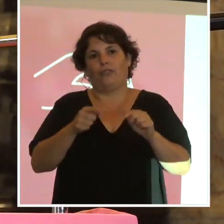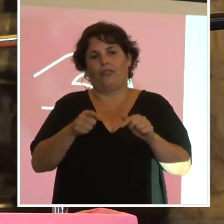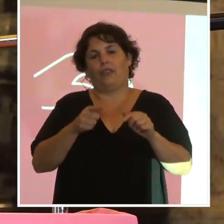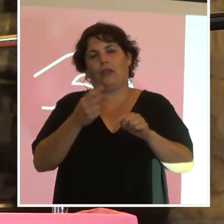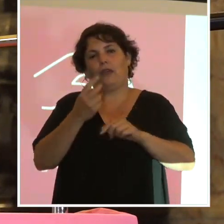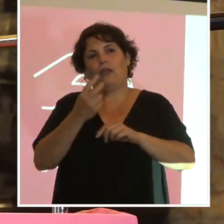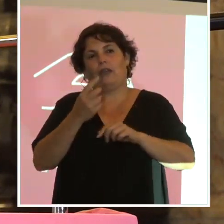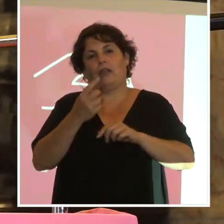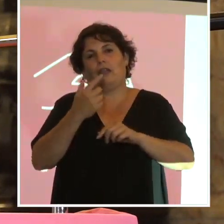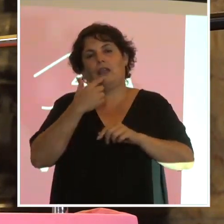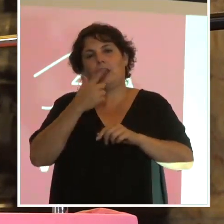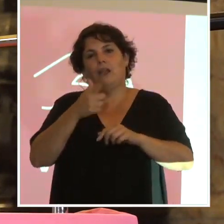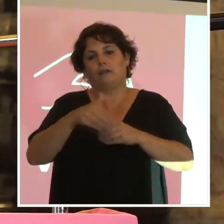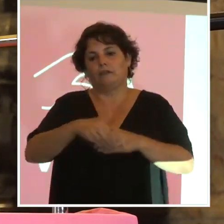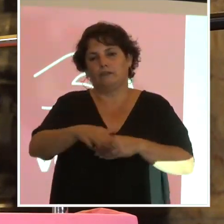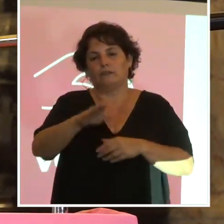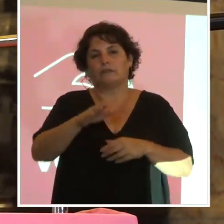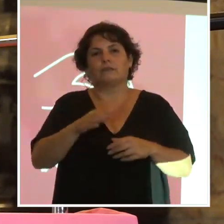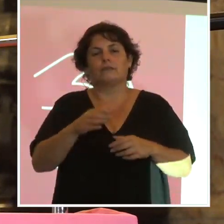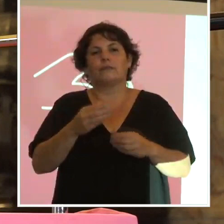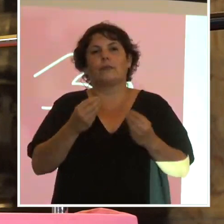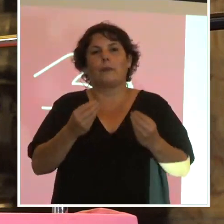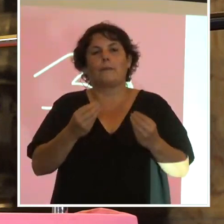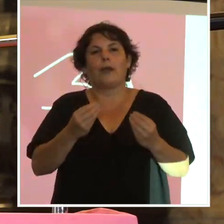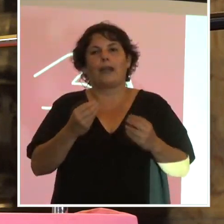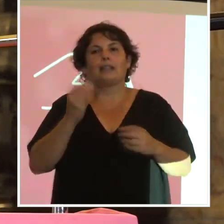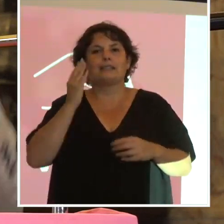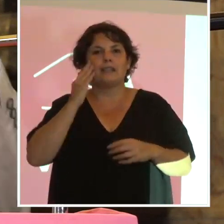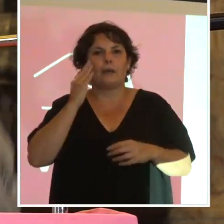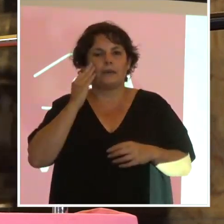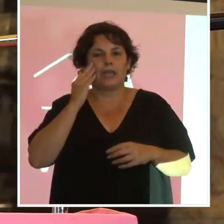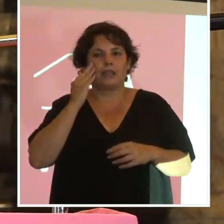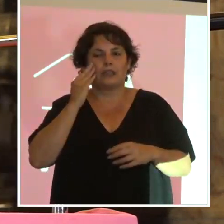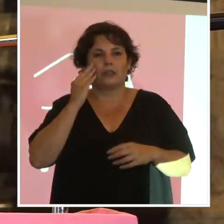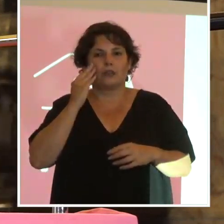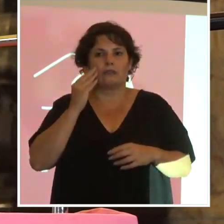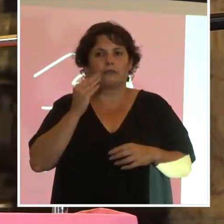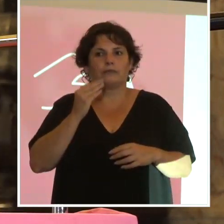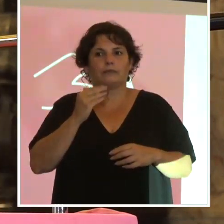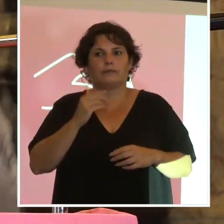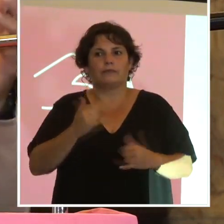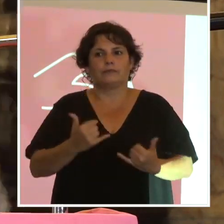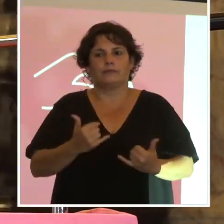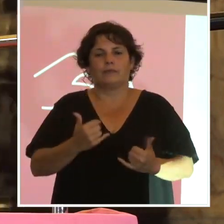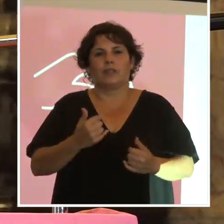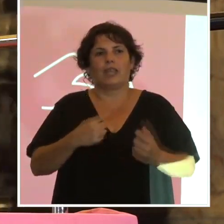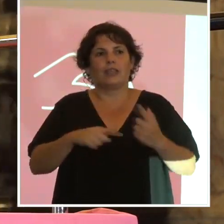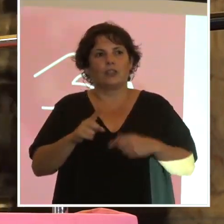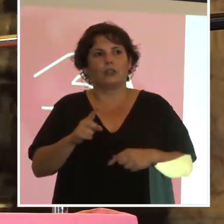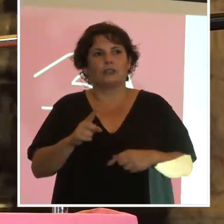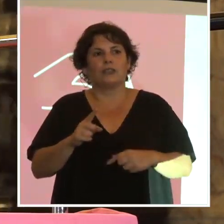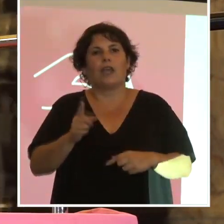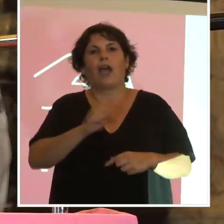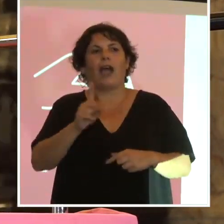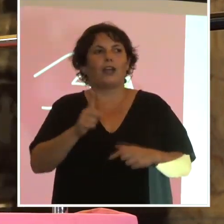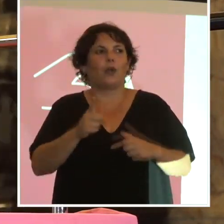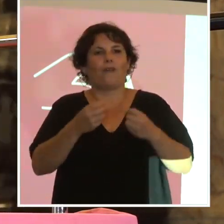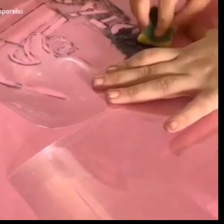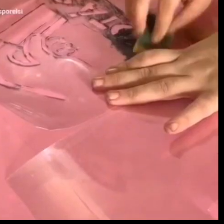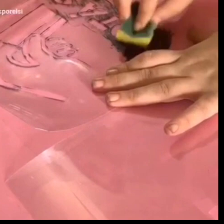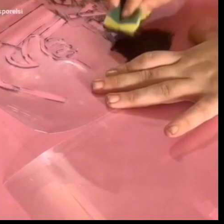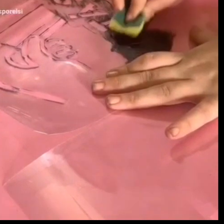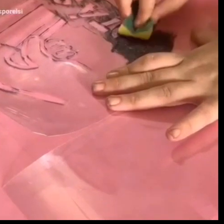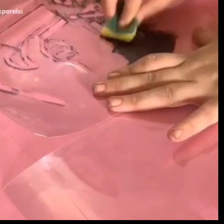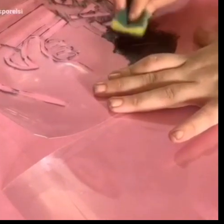de noche todos estaremos contentos sabiendo que hicimos lo correcto. Así que a no rendirse. ¡Salud!